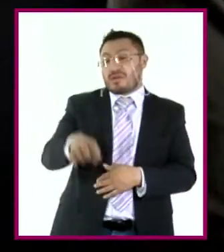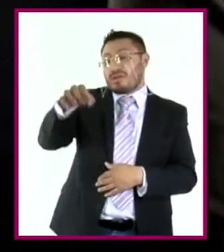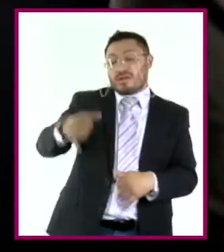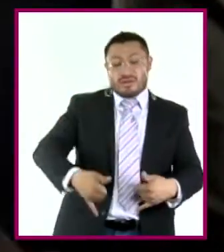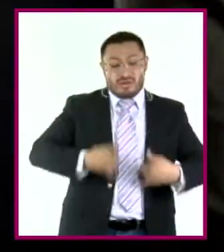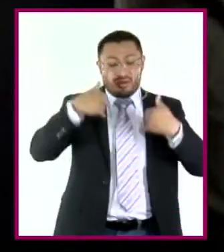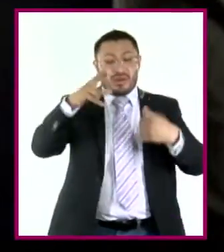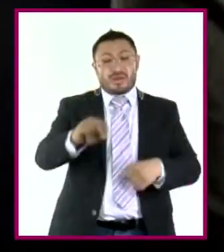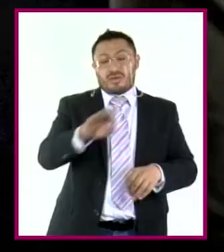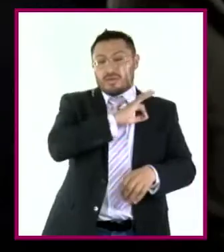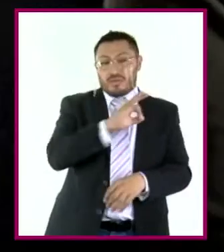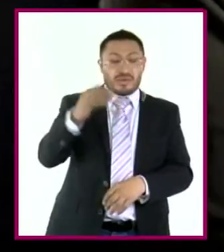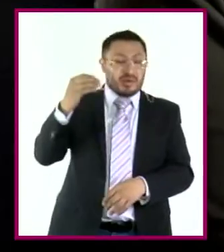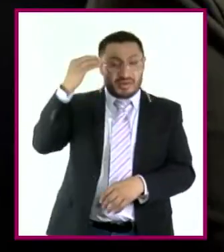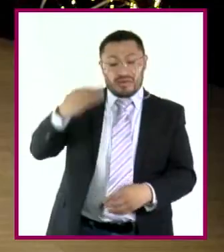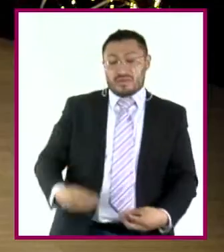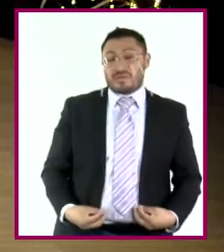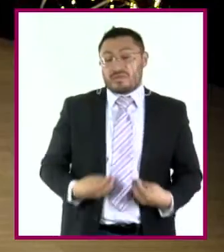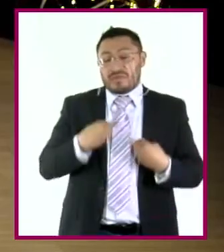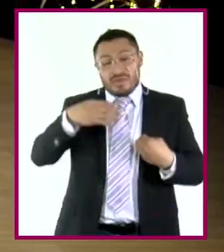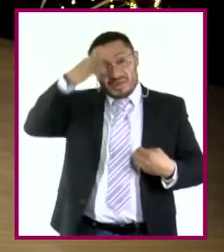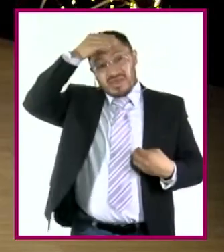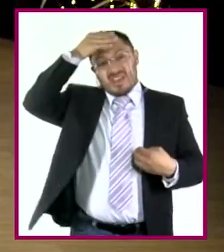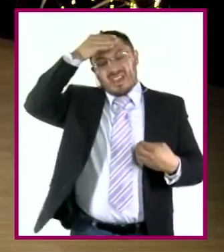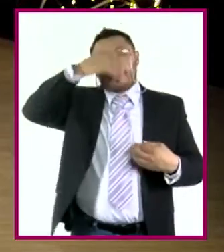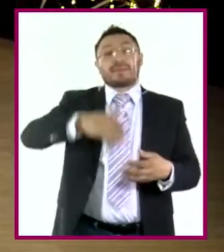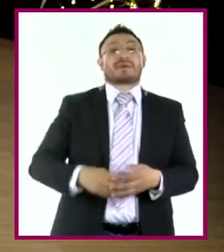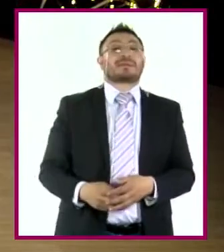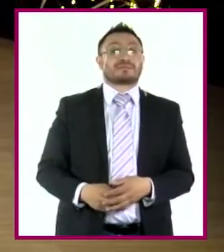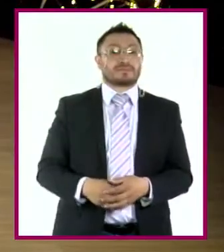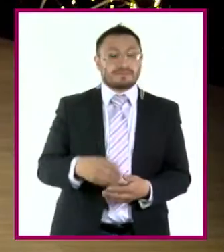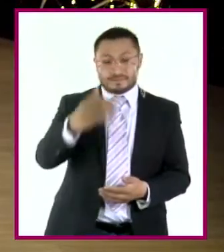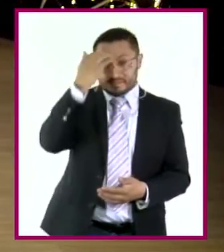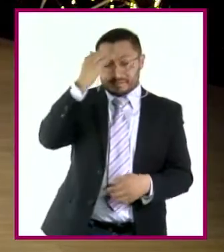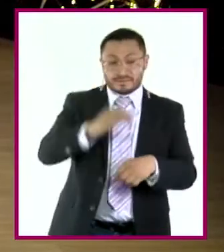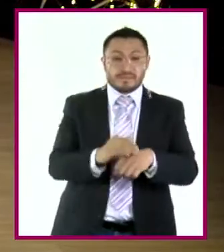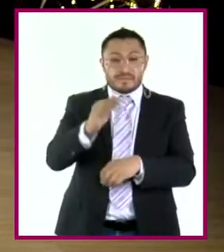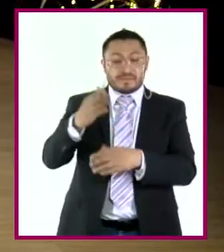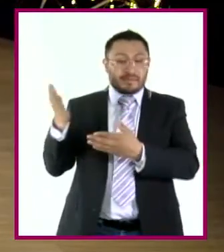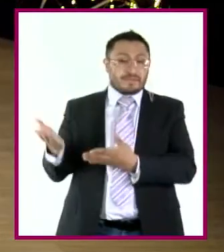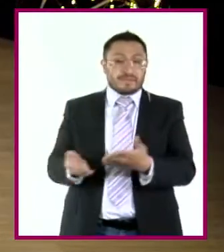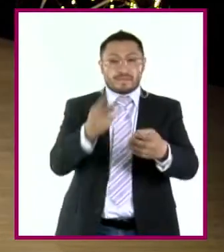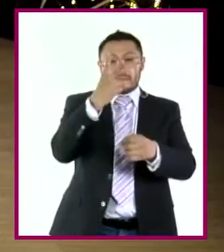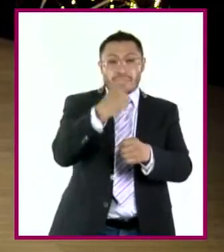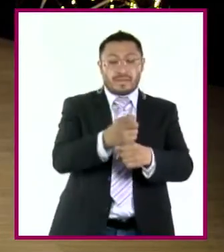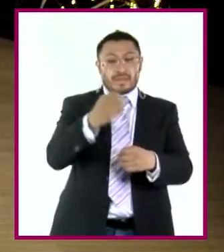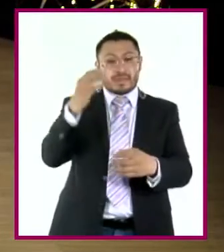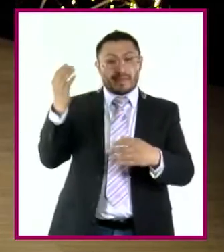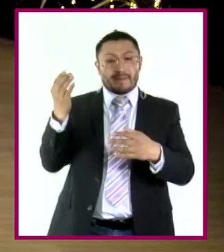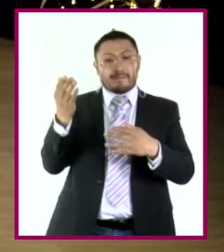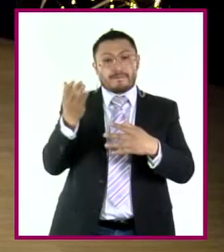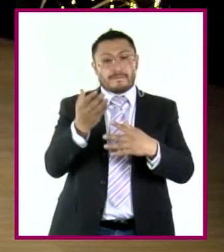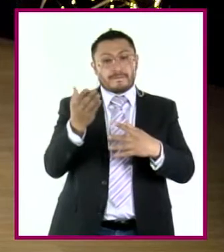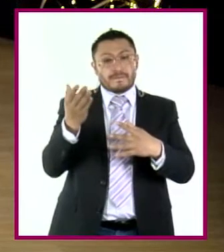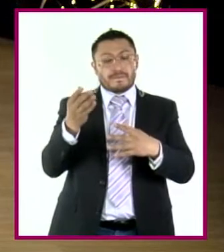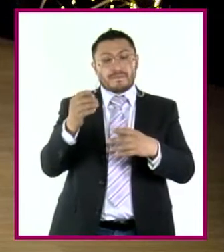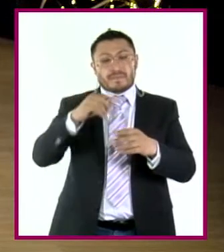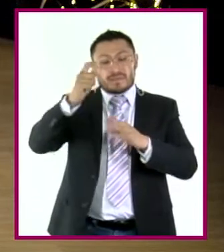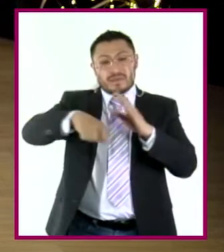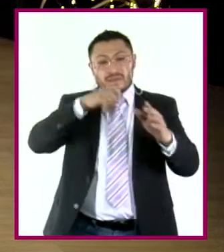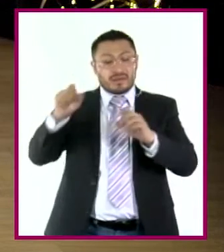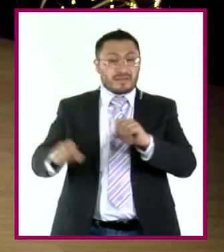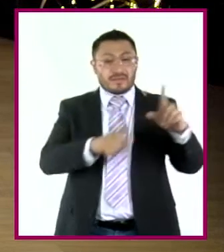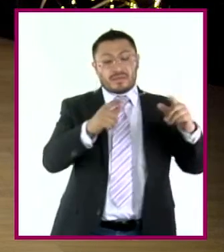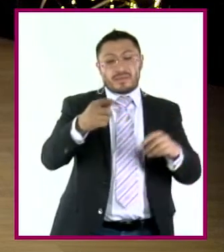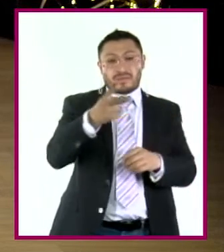desarrollar a lo largo de nuestras vidas. Para conocer más, vamos a la segunda y última etapa de nuestra cápsula con nuestro